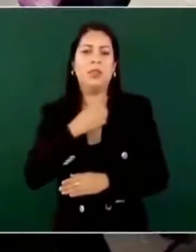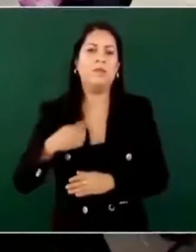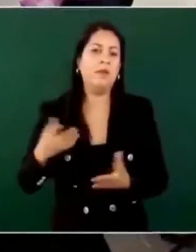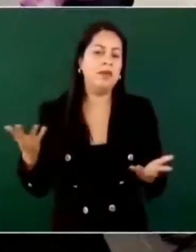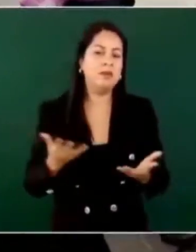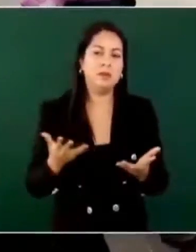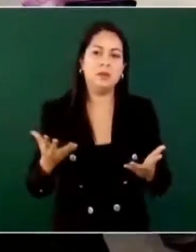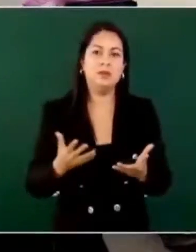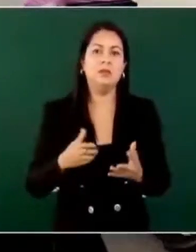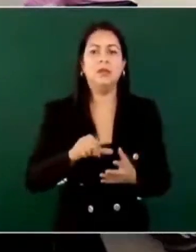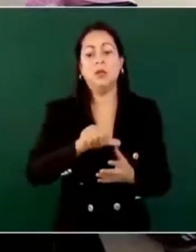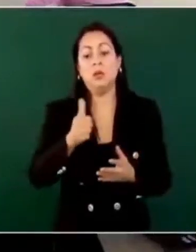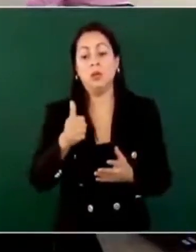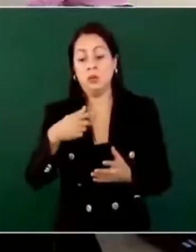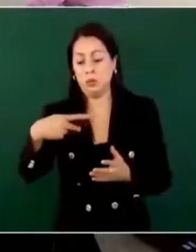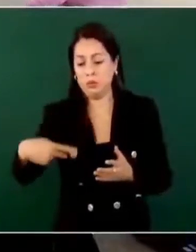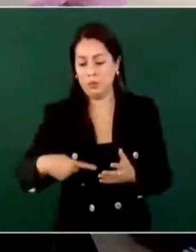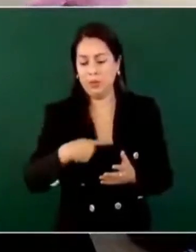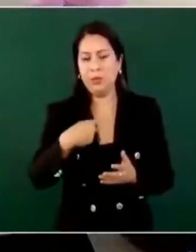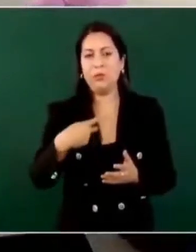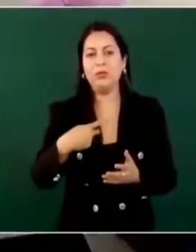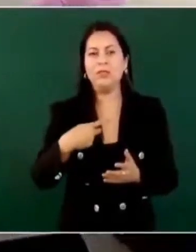¿Y lo otro que me preguntaste?